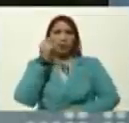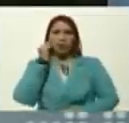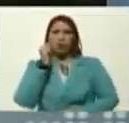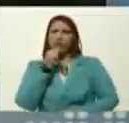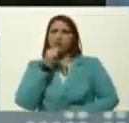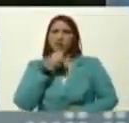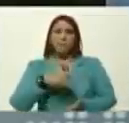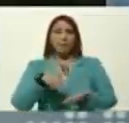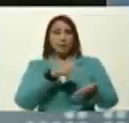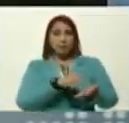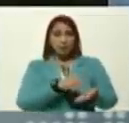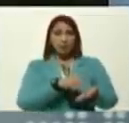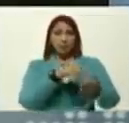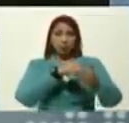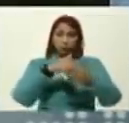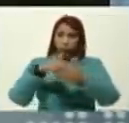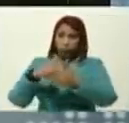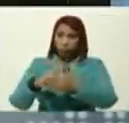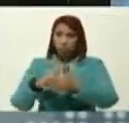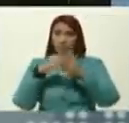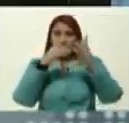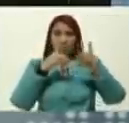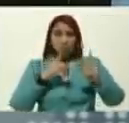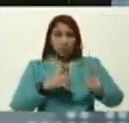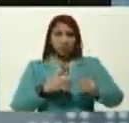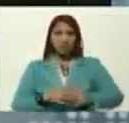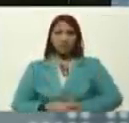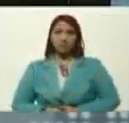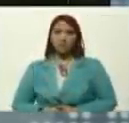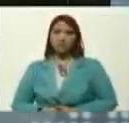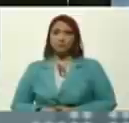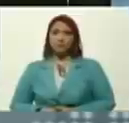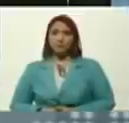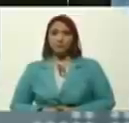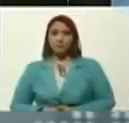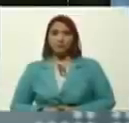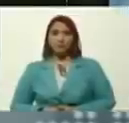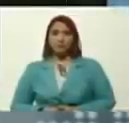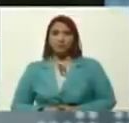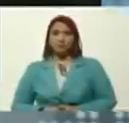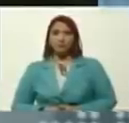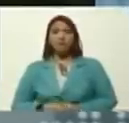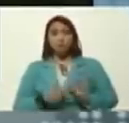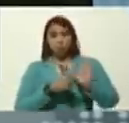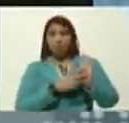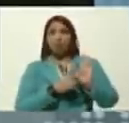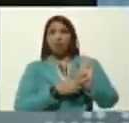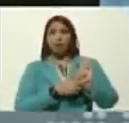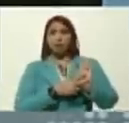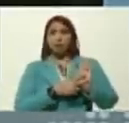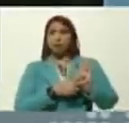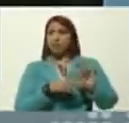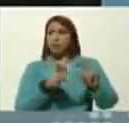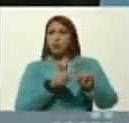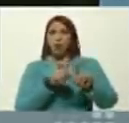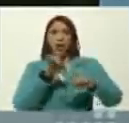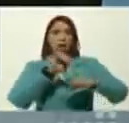quien participa, decide, eso es una, verdad, como una catedral,